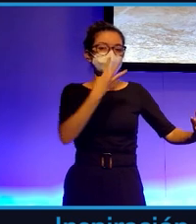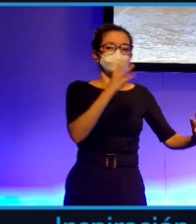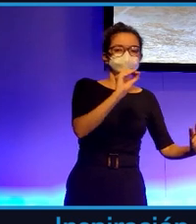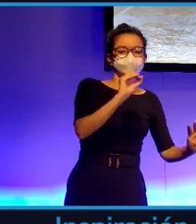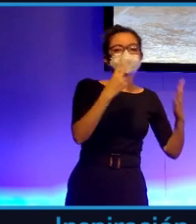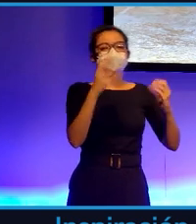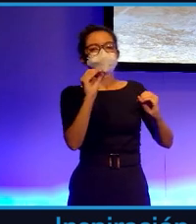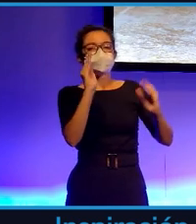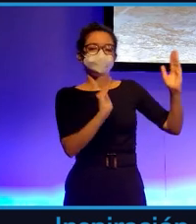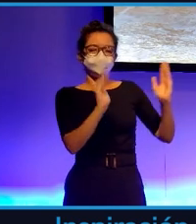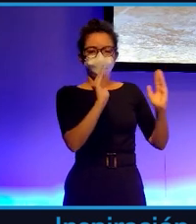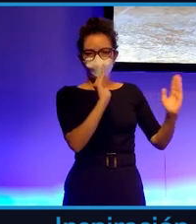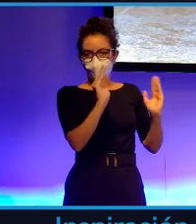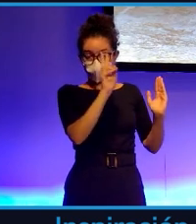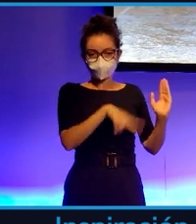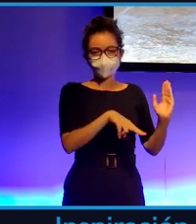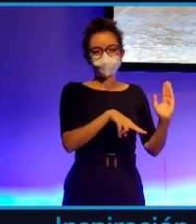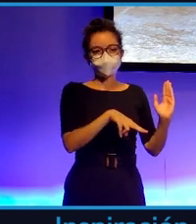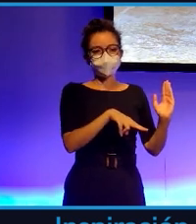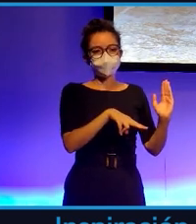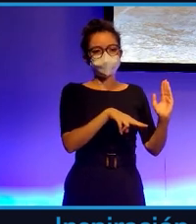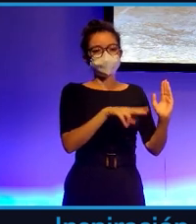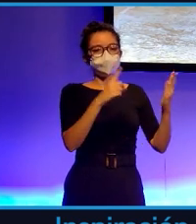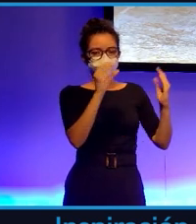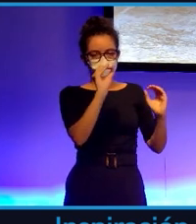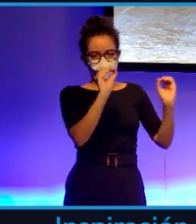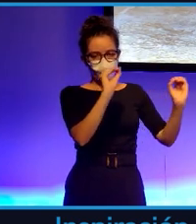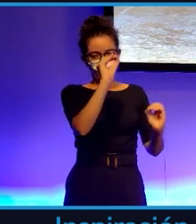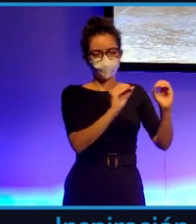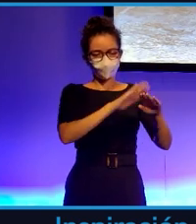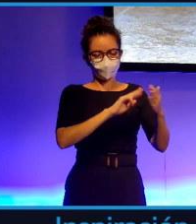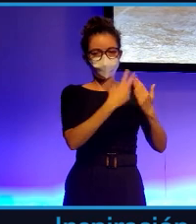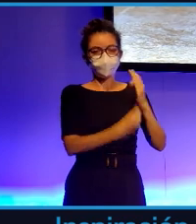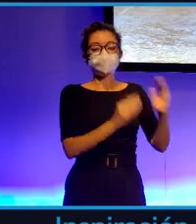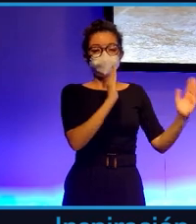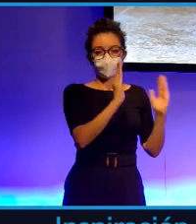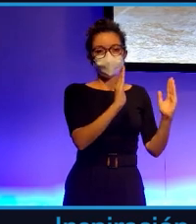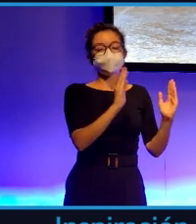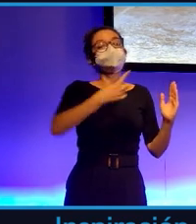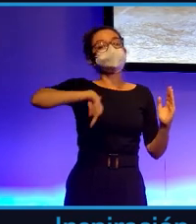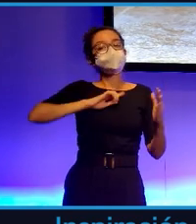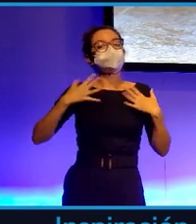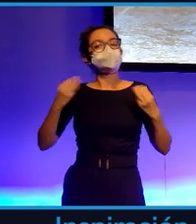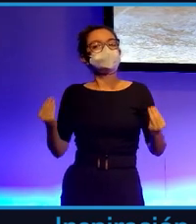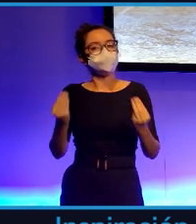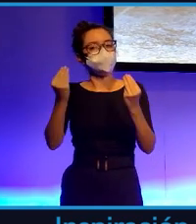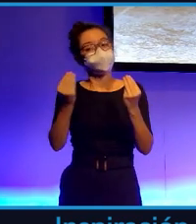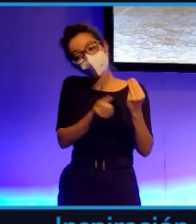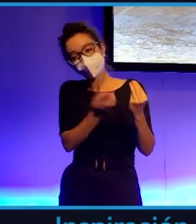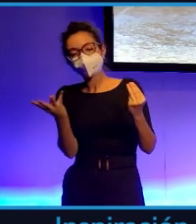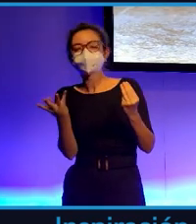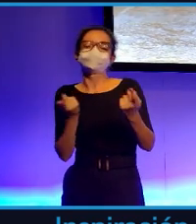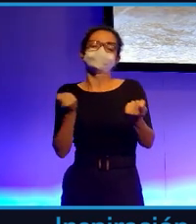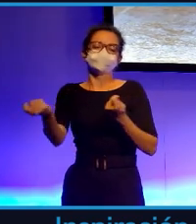% de quiénes somos. El cómo utilizamos esta información para mejorar nuestra salud está en nuestras manos.